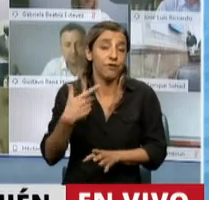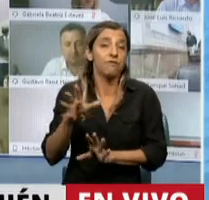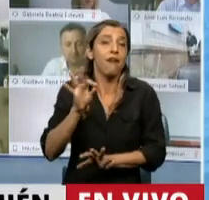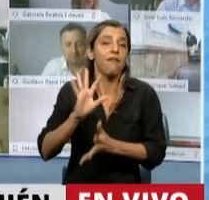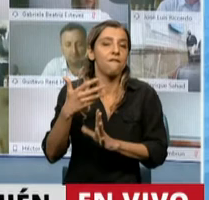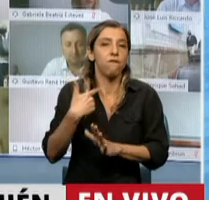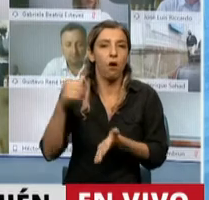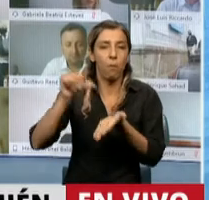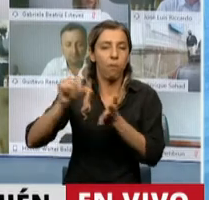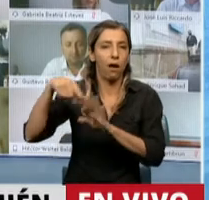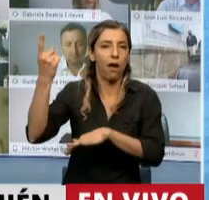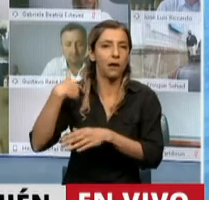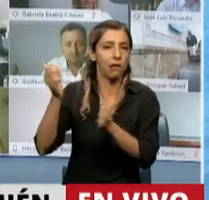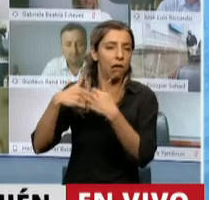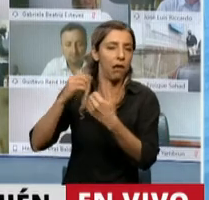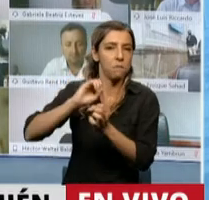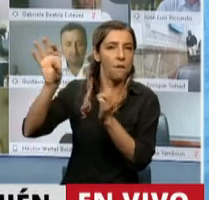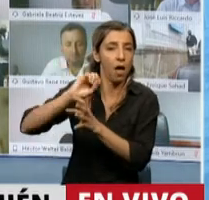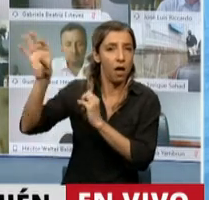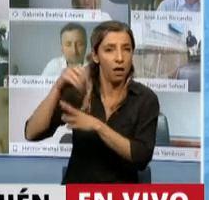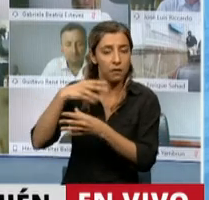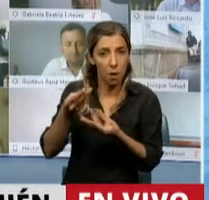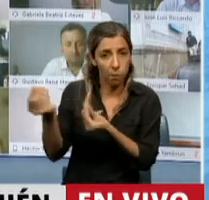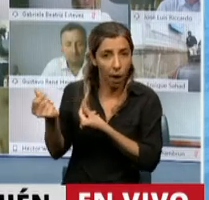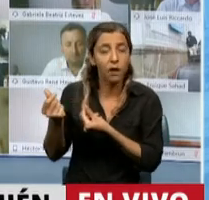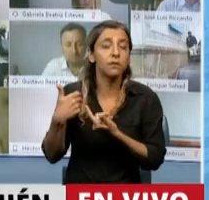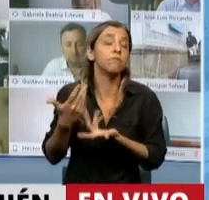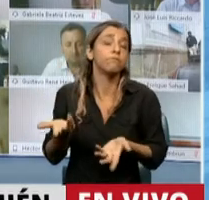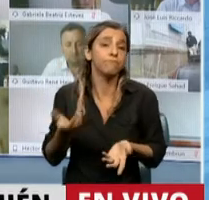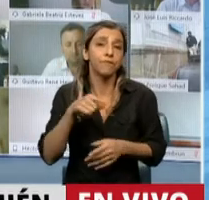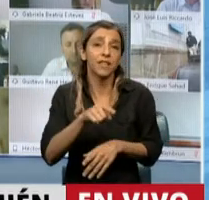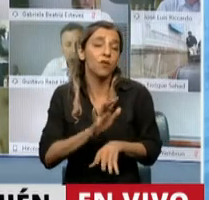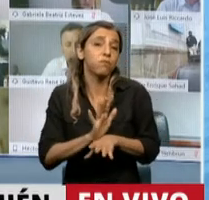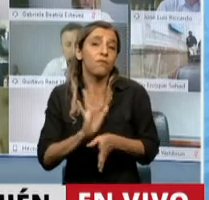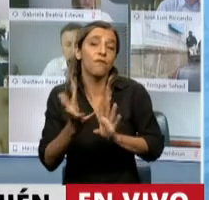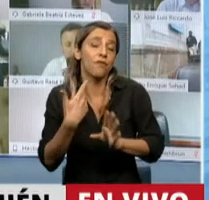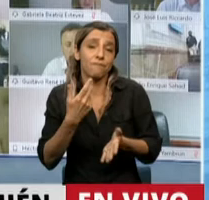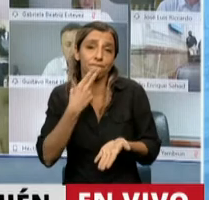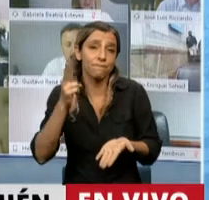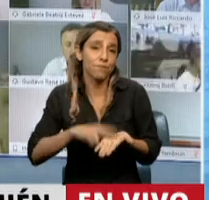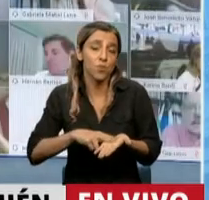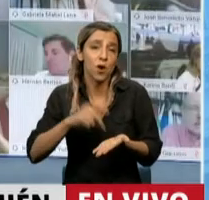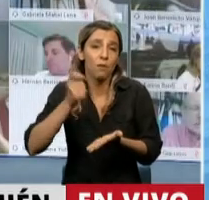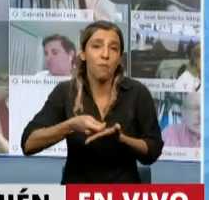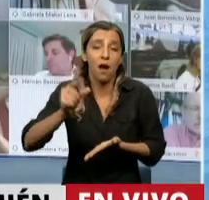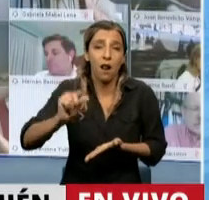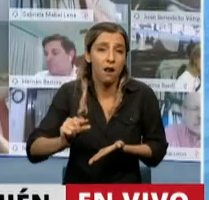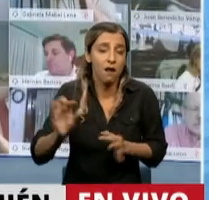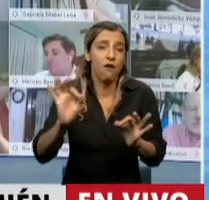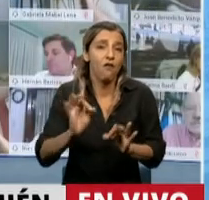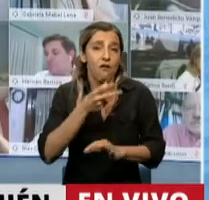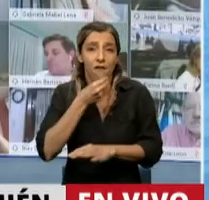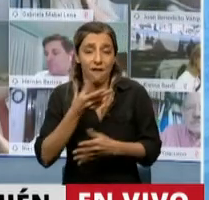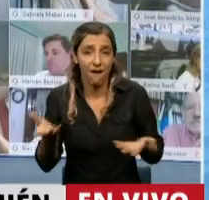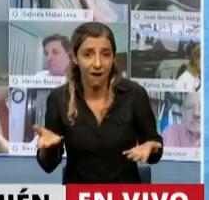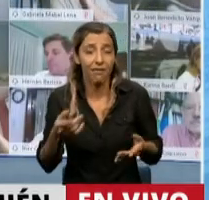hacen porque se benefician con una baja tributación por la protección con normas de secreto bancario y con barreras